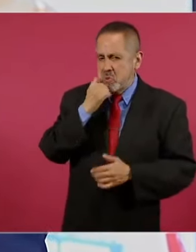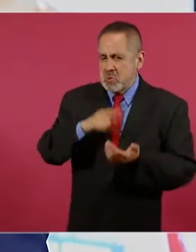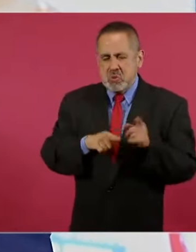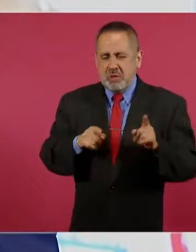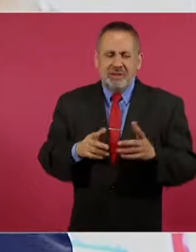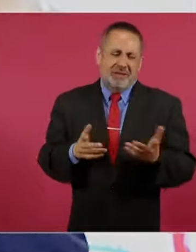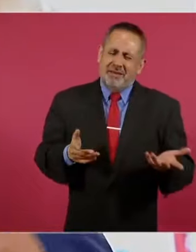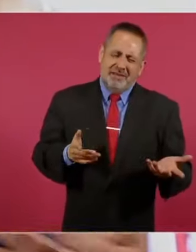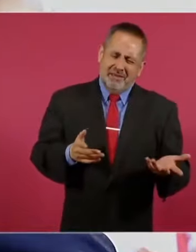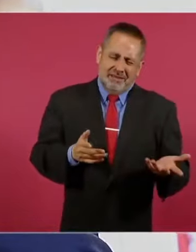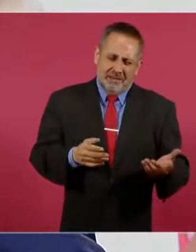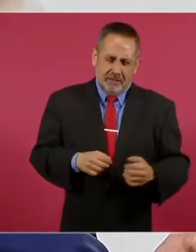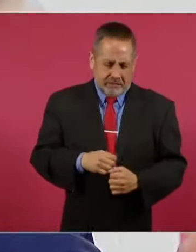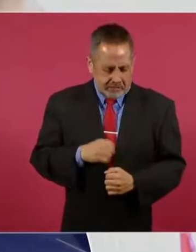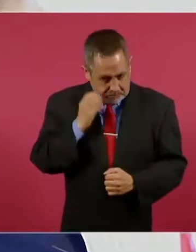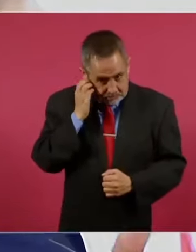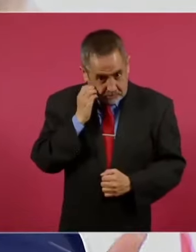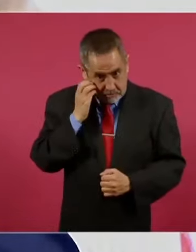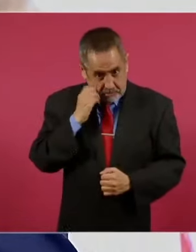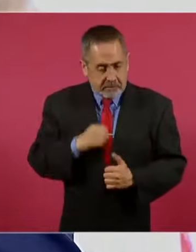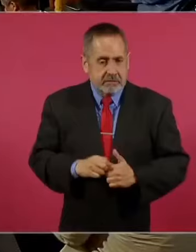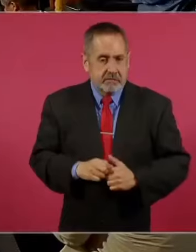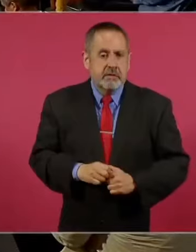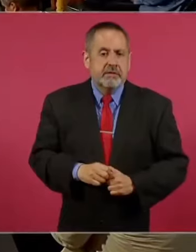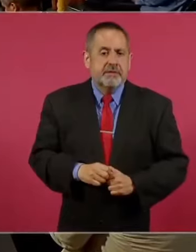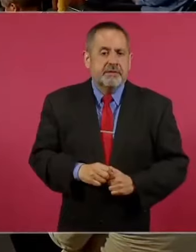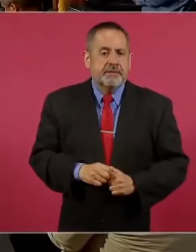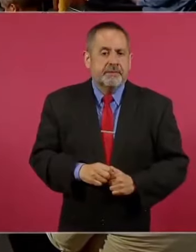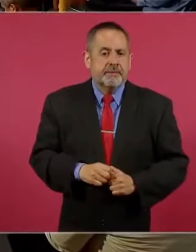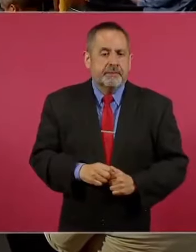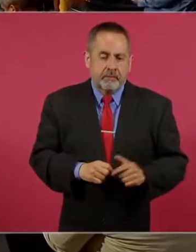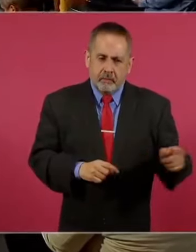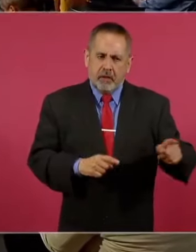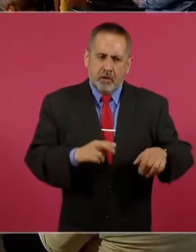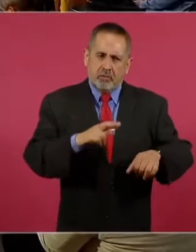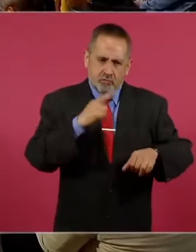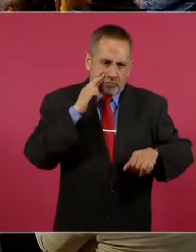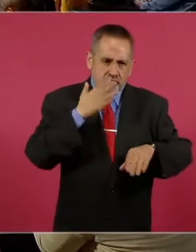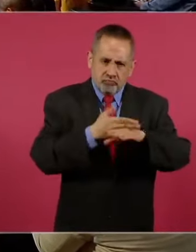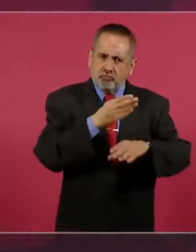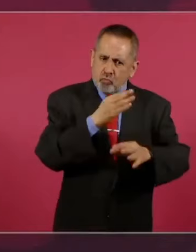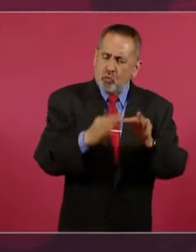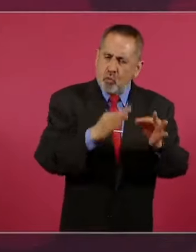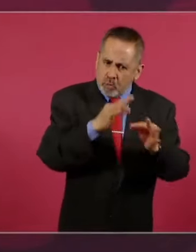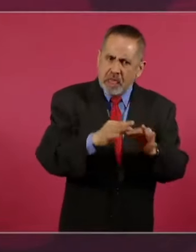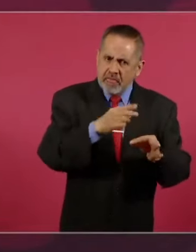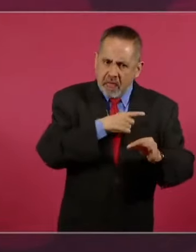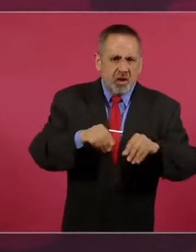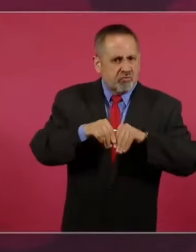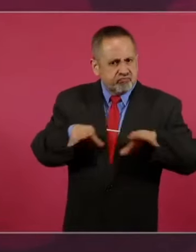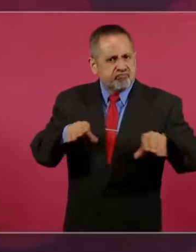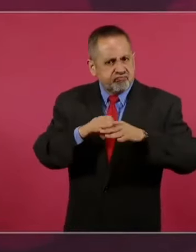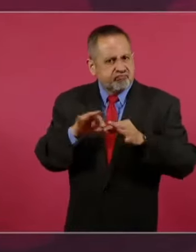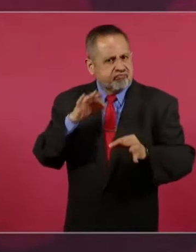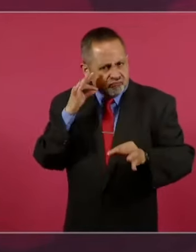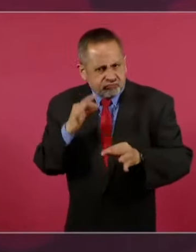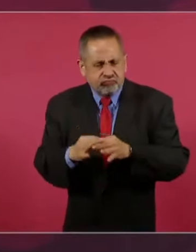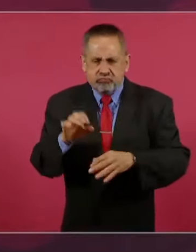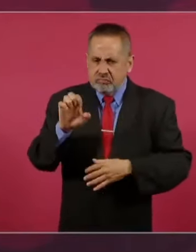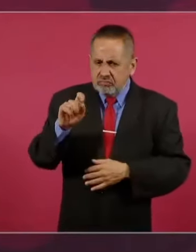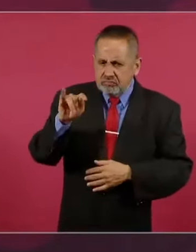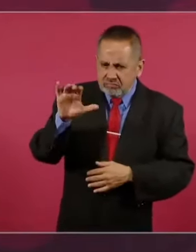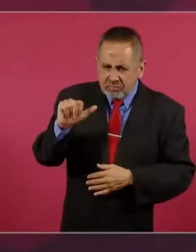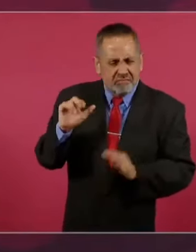No sólo es su responsabilidad de actuar con